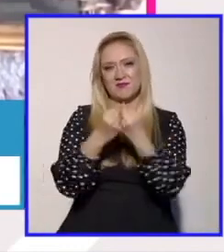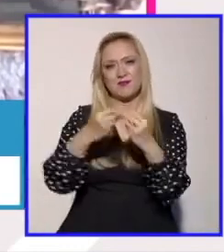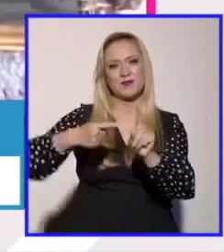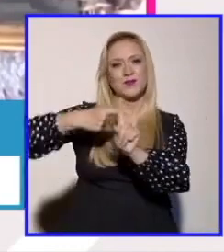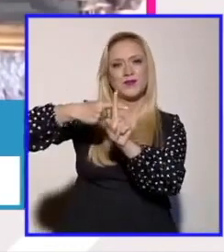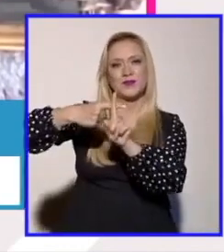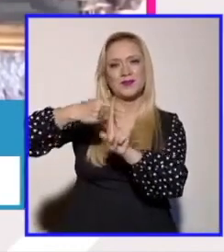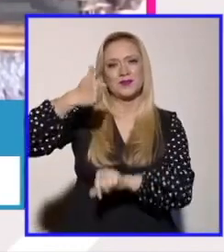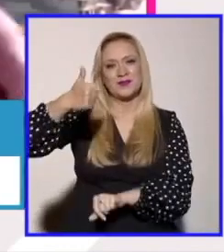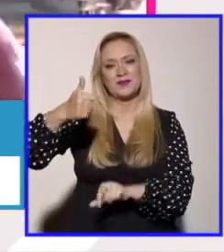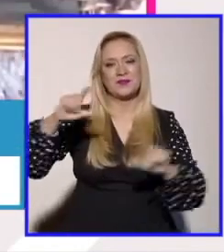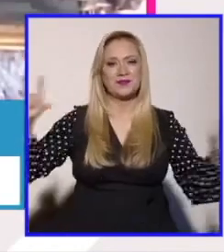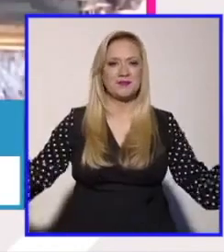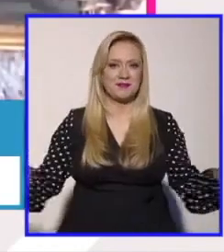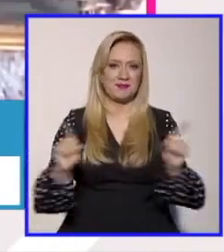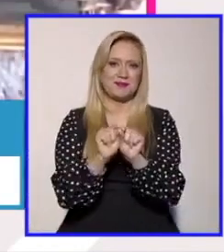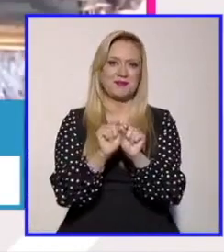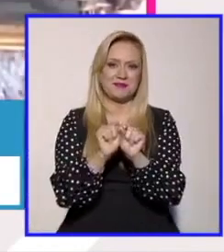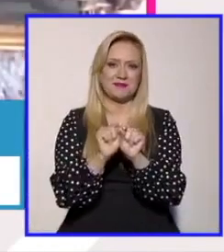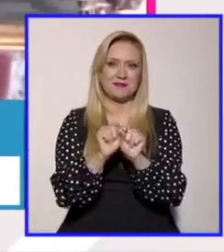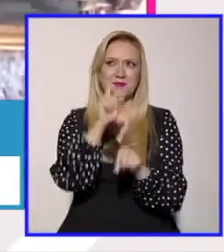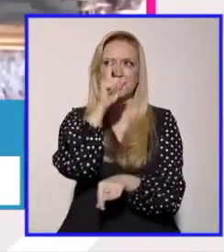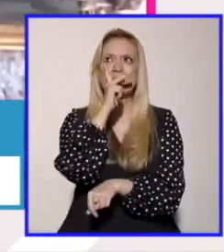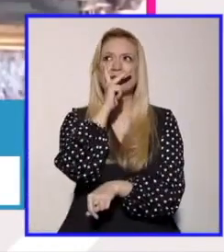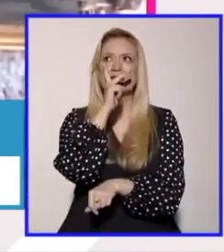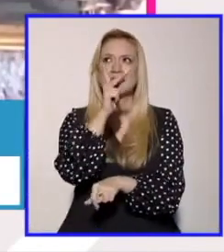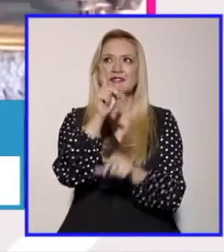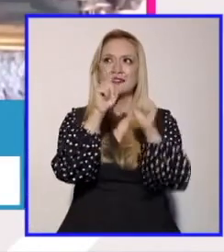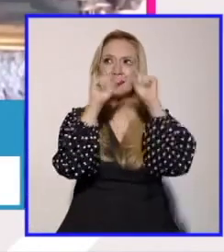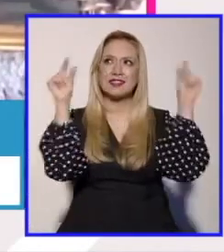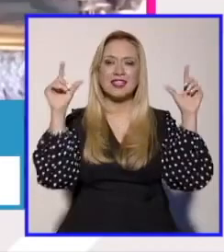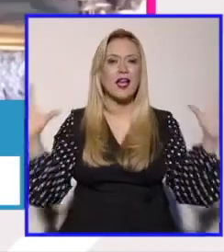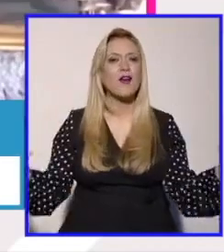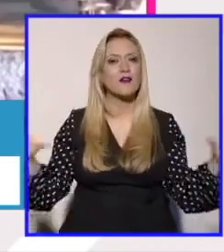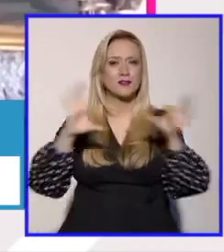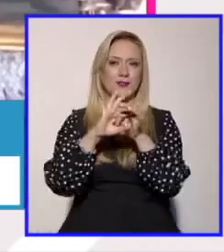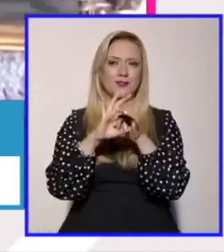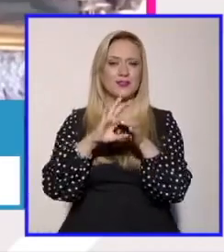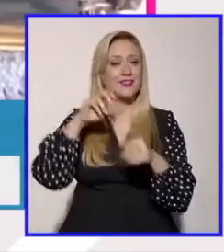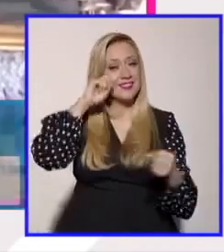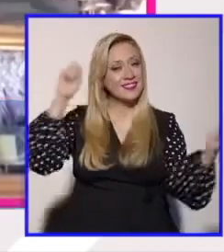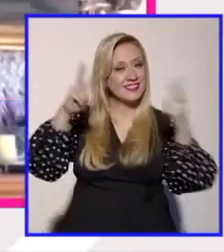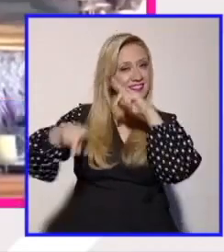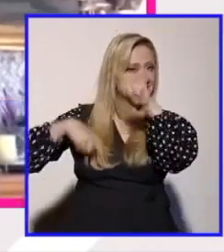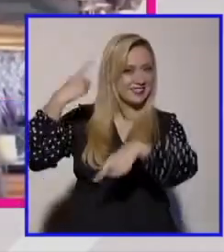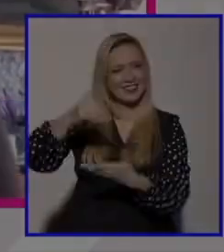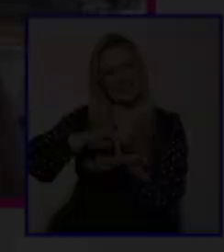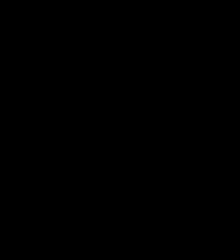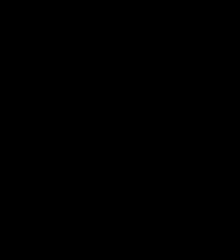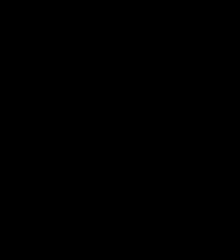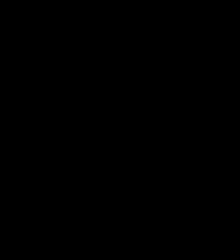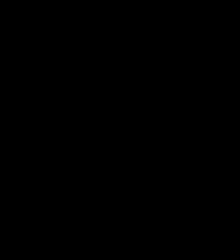conclusión si la podemos resumir en una en un eslogan nos vemos a la próxima muchas gracias gracias